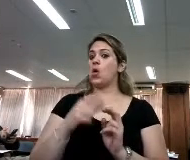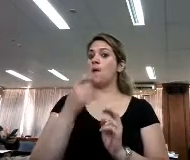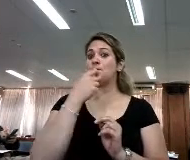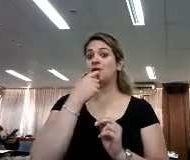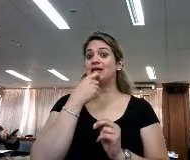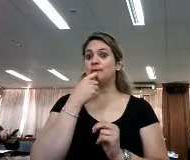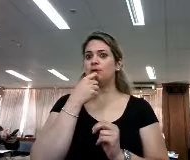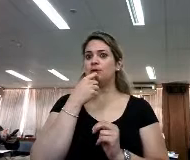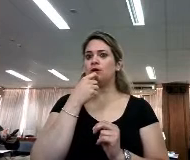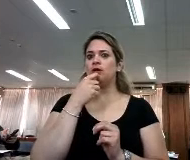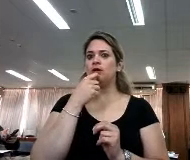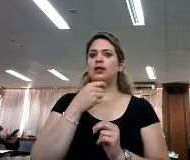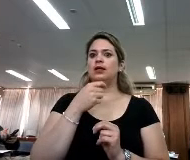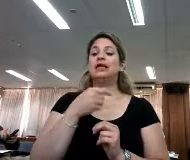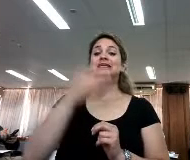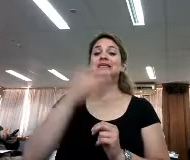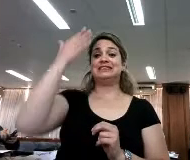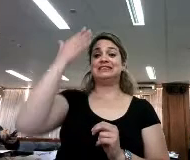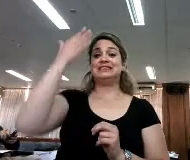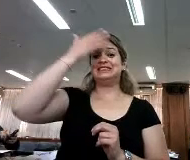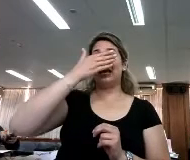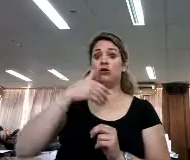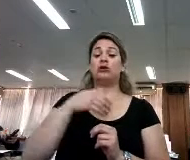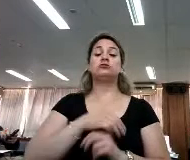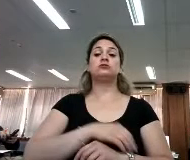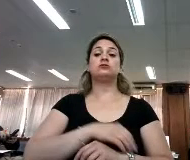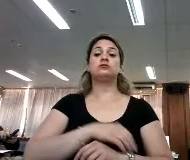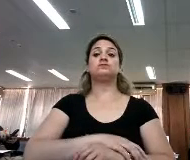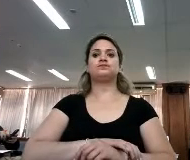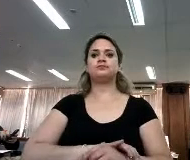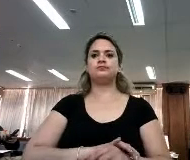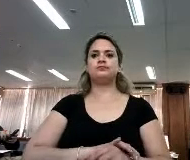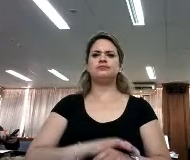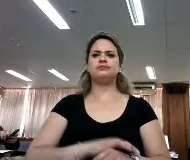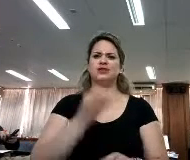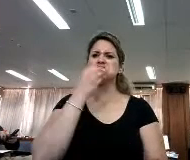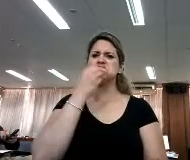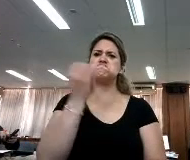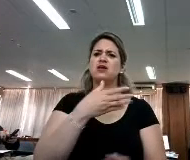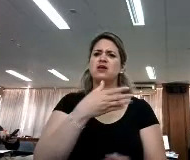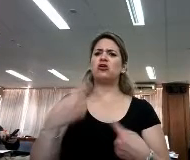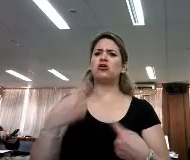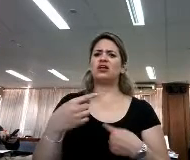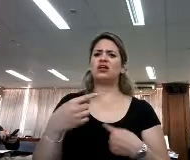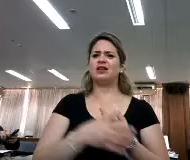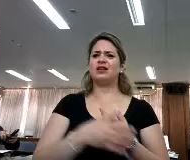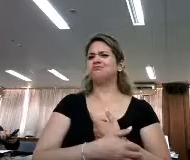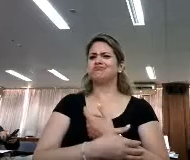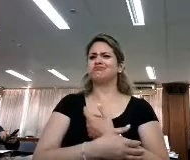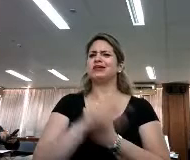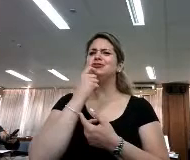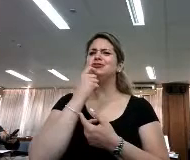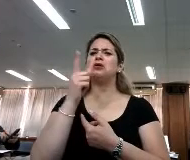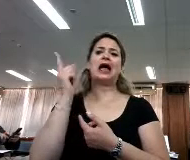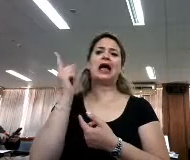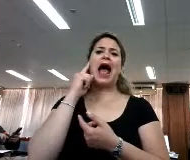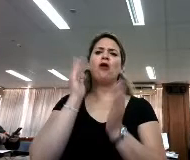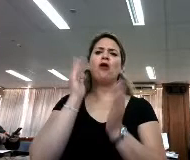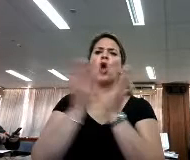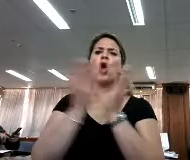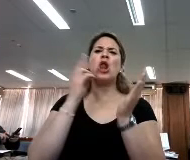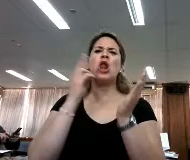poblaciones de débiles o ciegos, débiles visuales o ciegos, preferían, no preferían, no les gustaba el audiolibro,